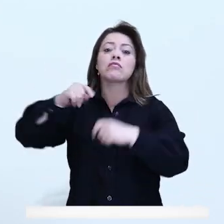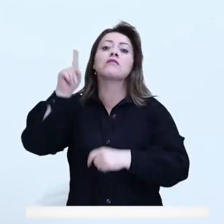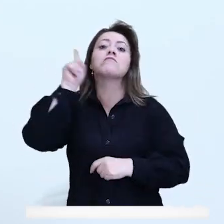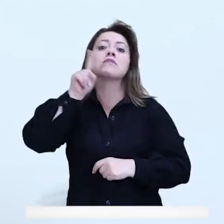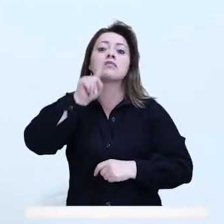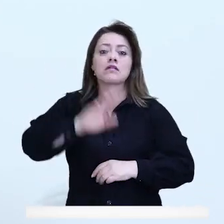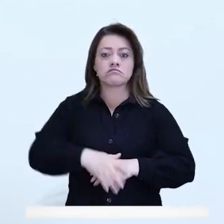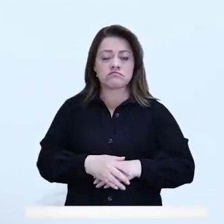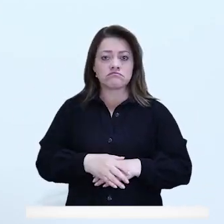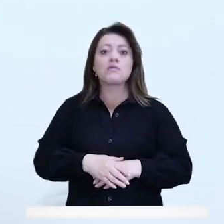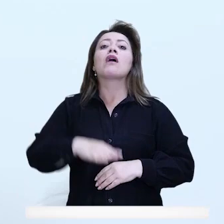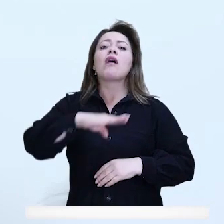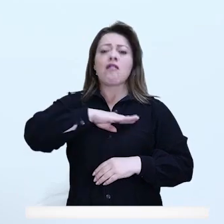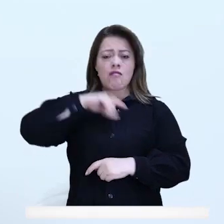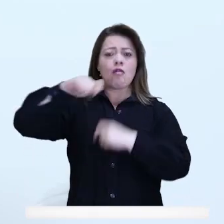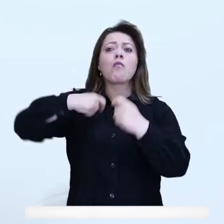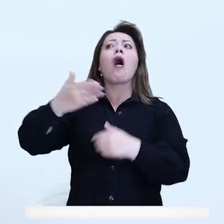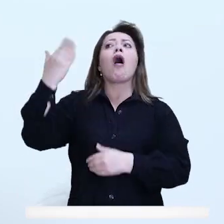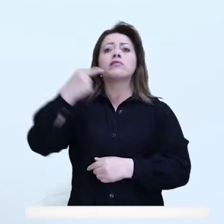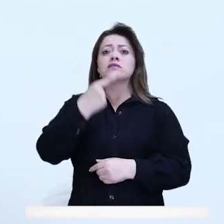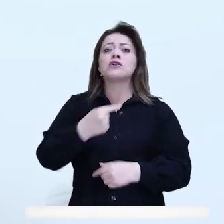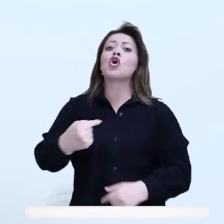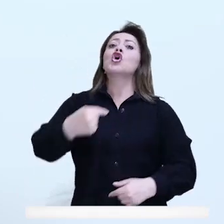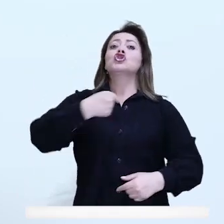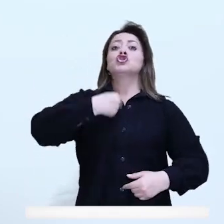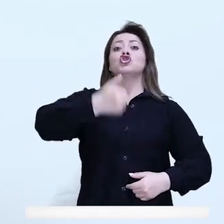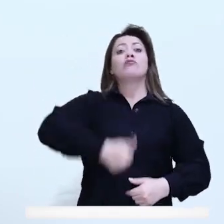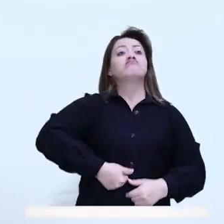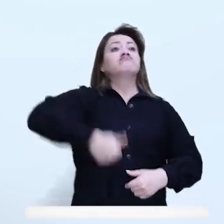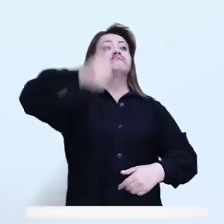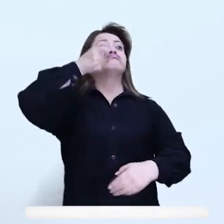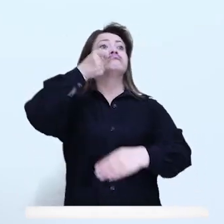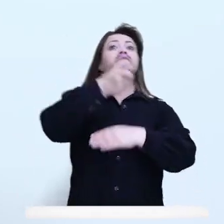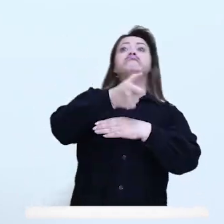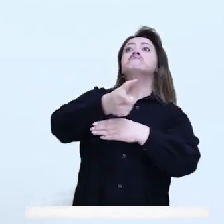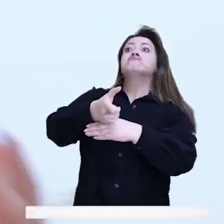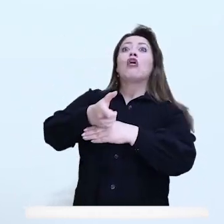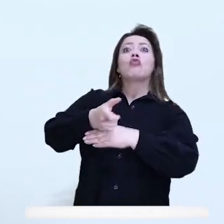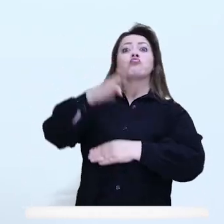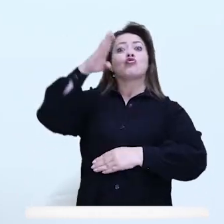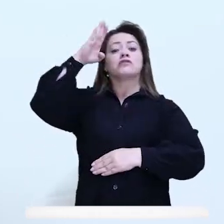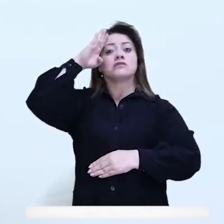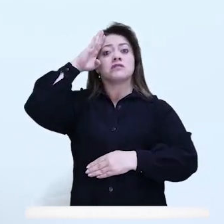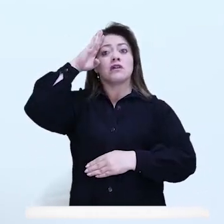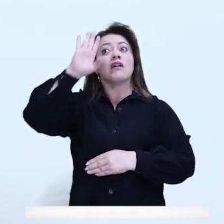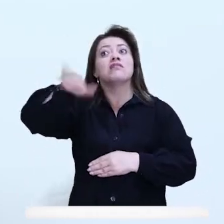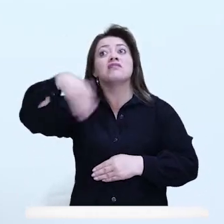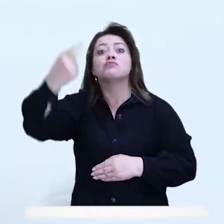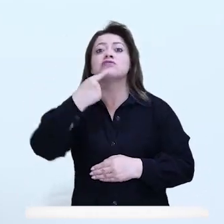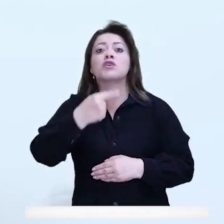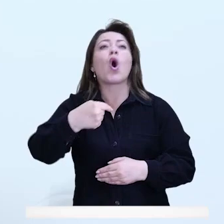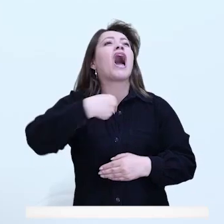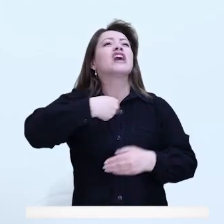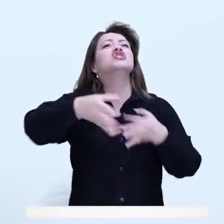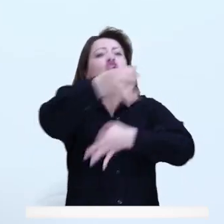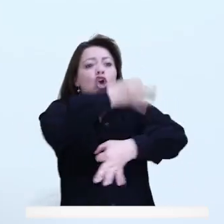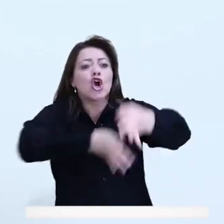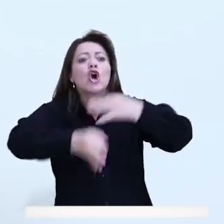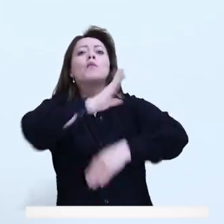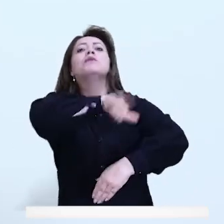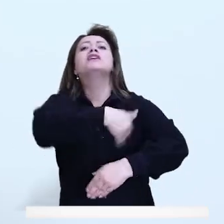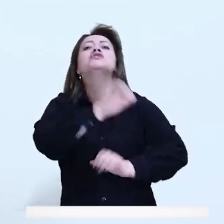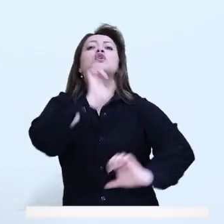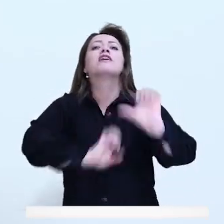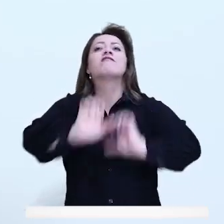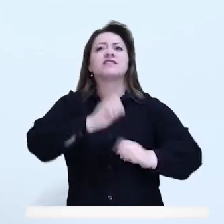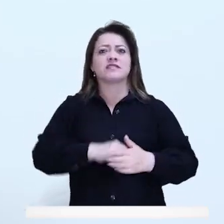autoridad de policía de Bogotá. Sacó el cuerpo, luego dijo que no era ella sino que era el ministro de Defensa y no se ha